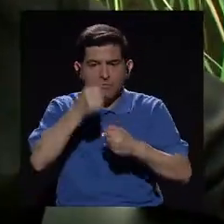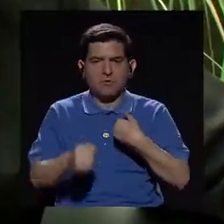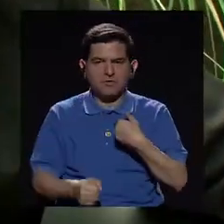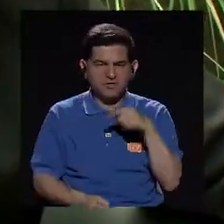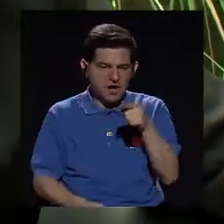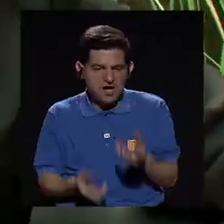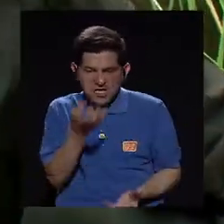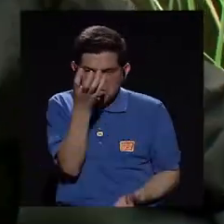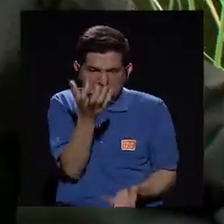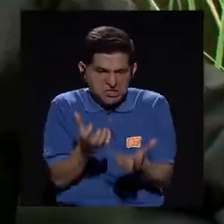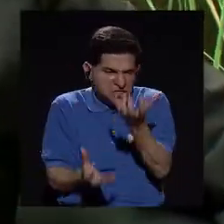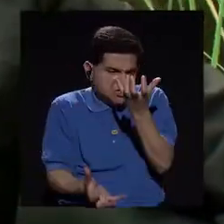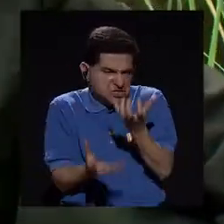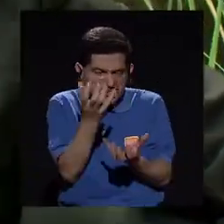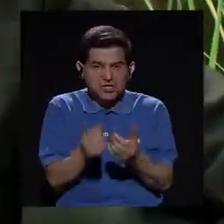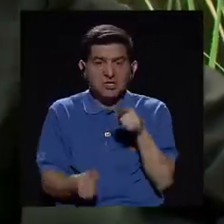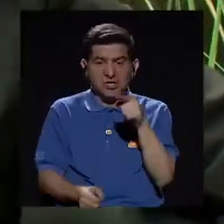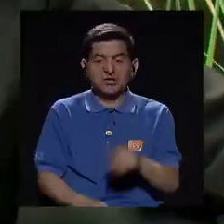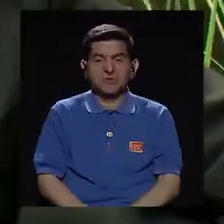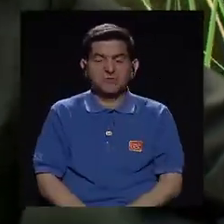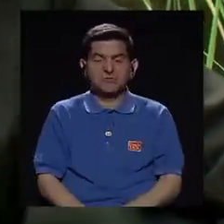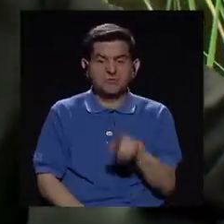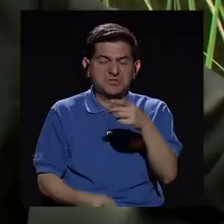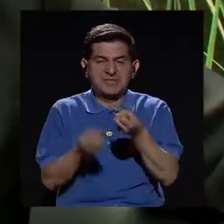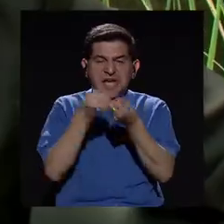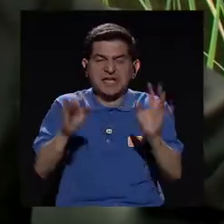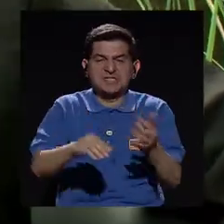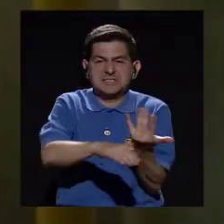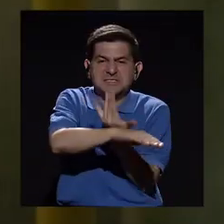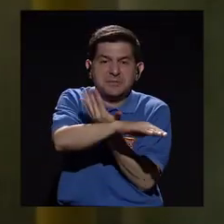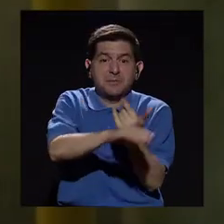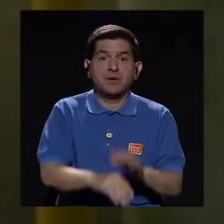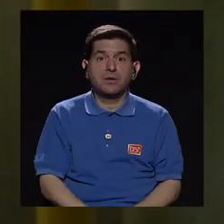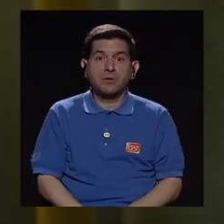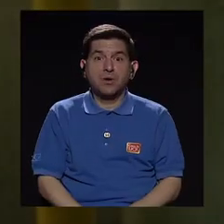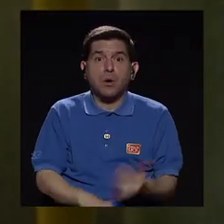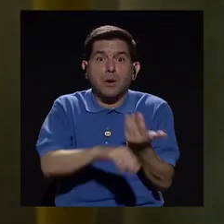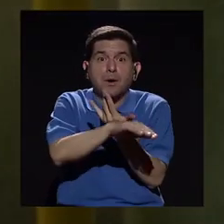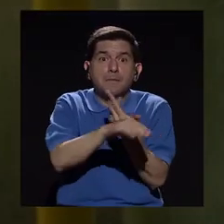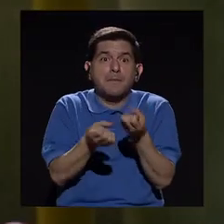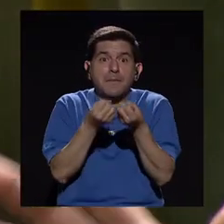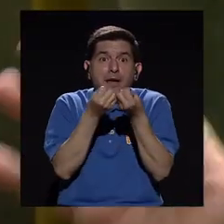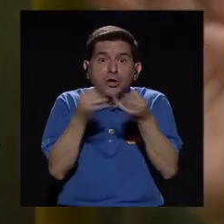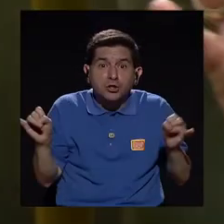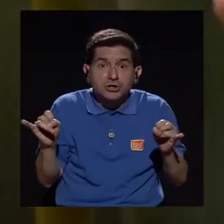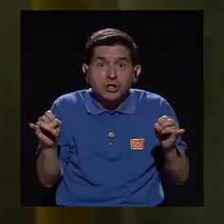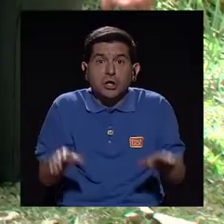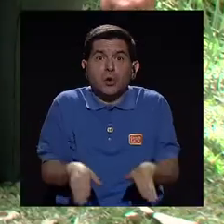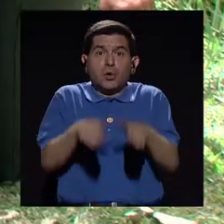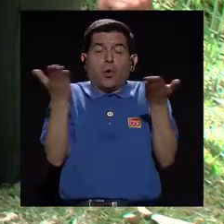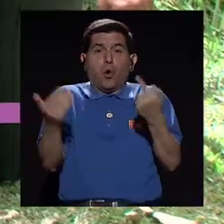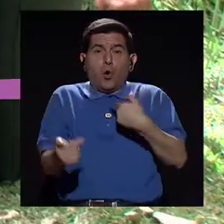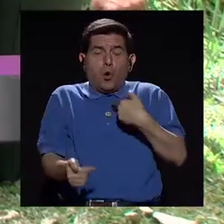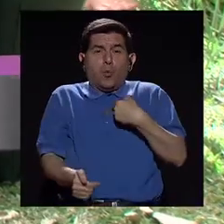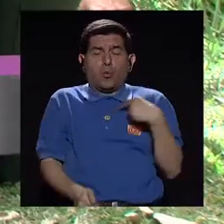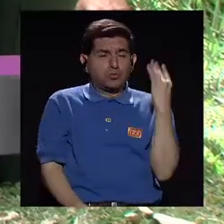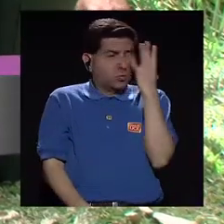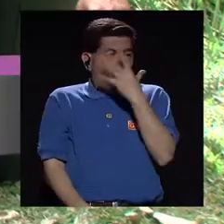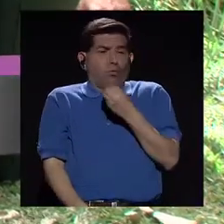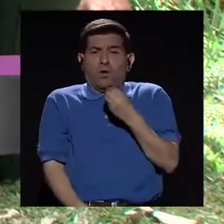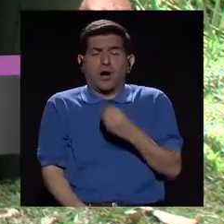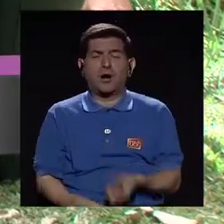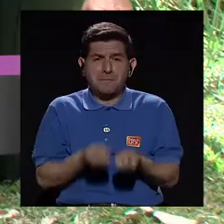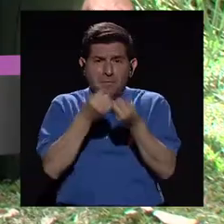poner a hervir y te voy a dejar pelado. ¡Pelado! Dijo Tío Conejo, ¡cómo yo tan